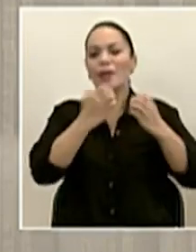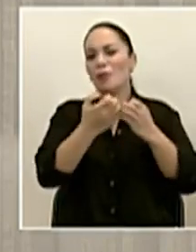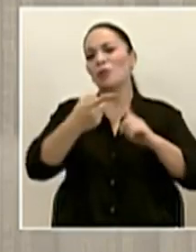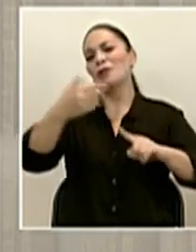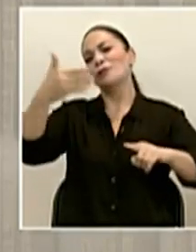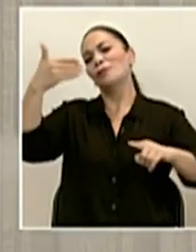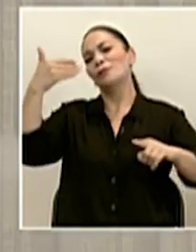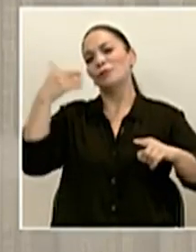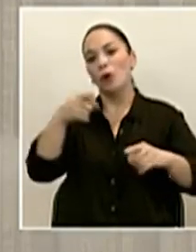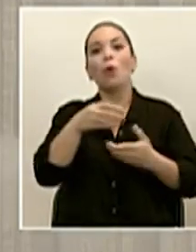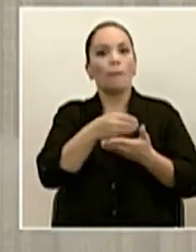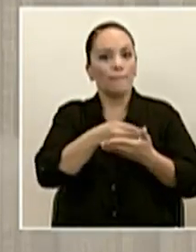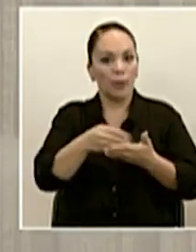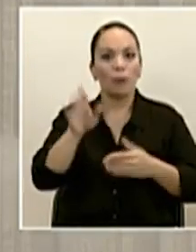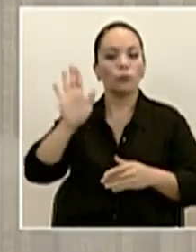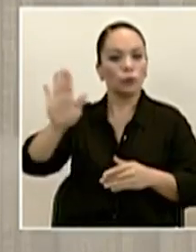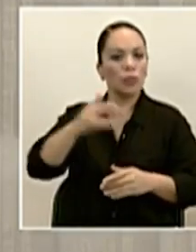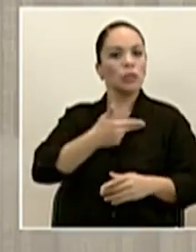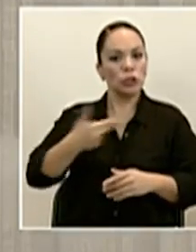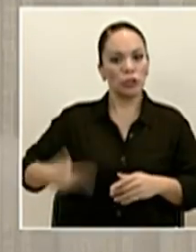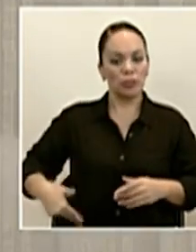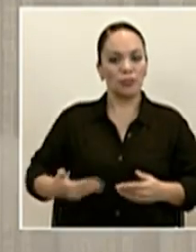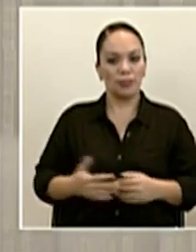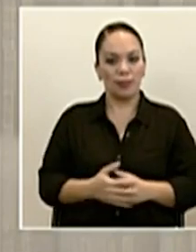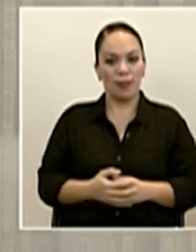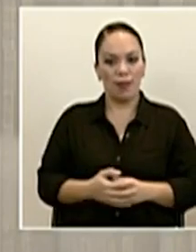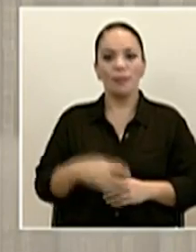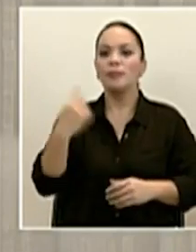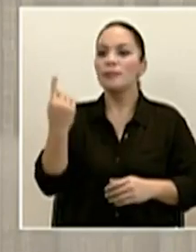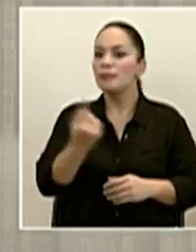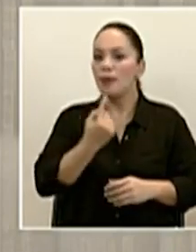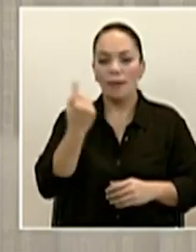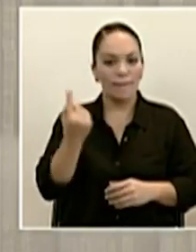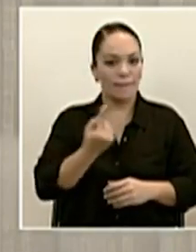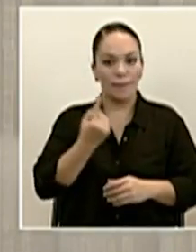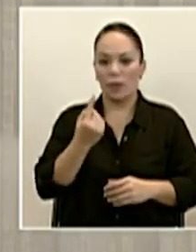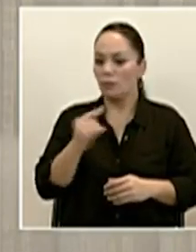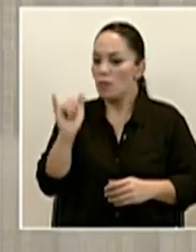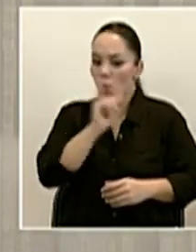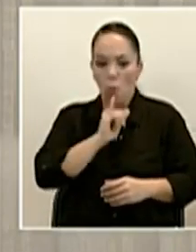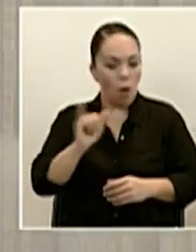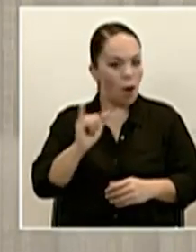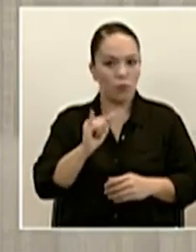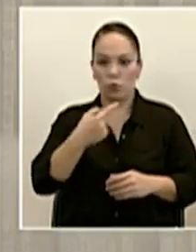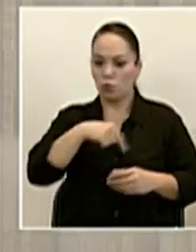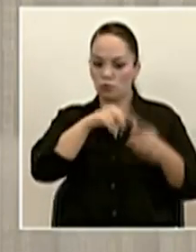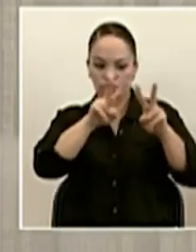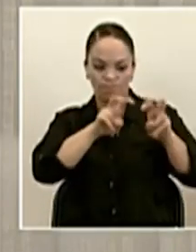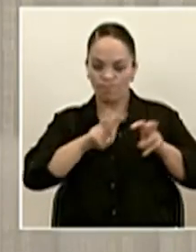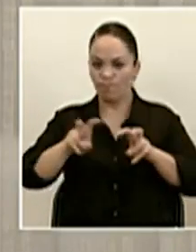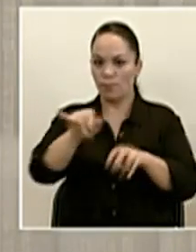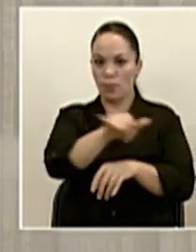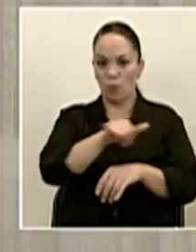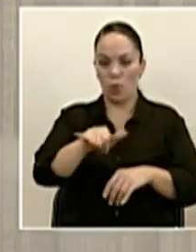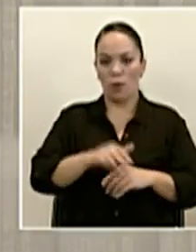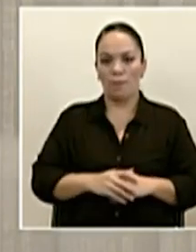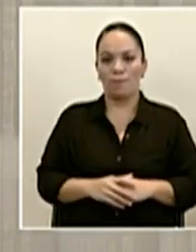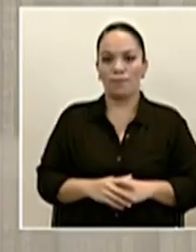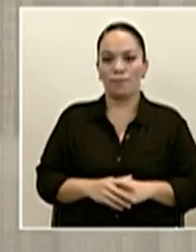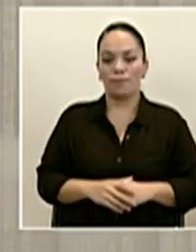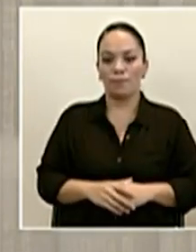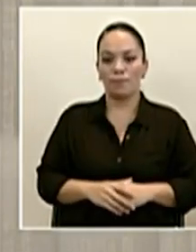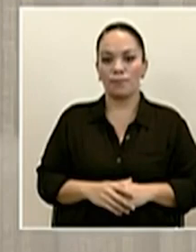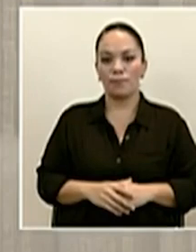antes de esta pandemia que hemos comprado en China. Siempre pasa por el mismo filtro. Y debo decir también que tal vez